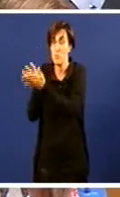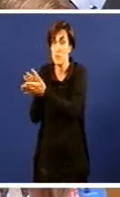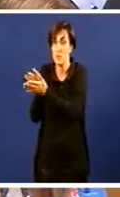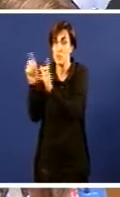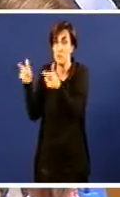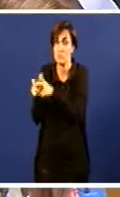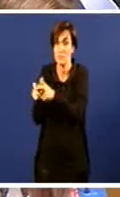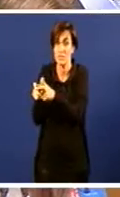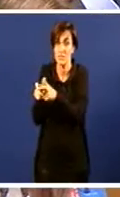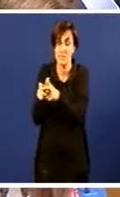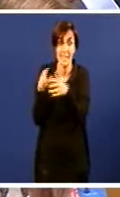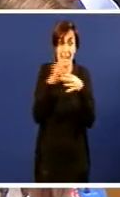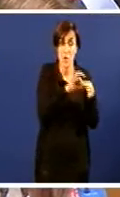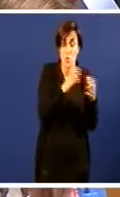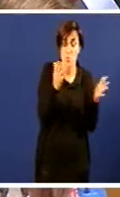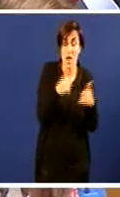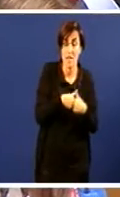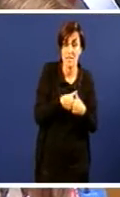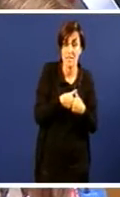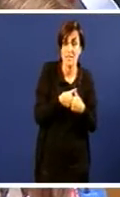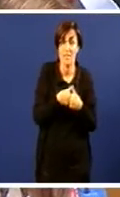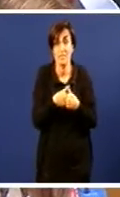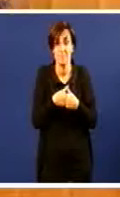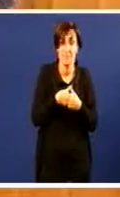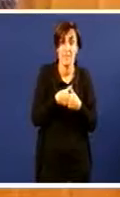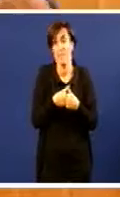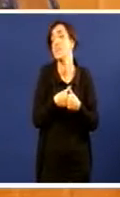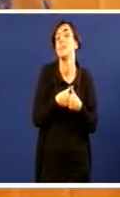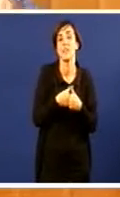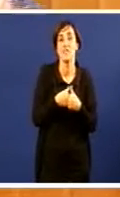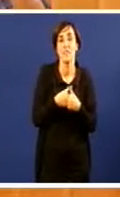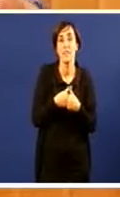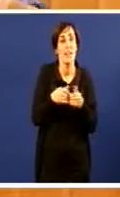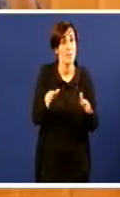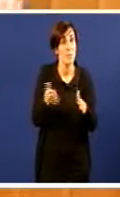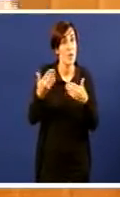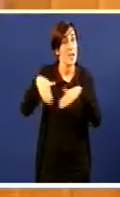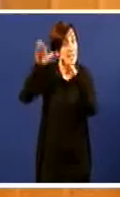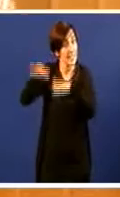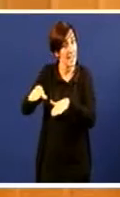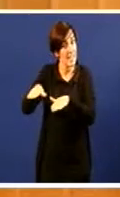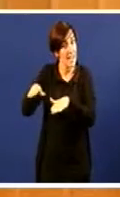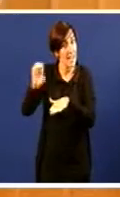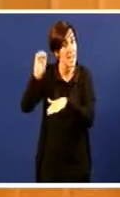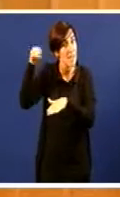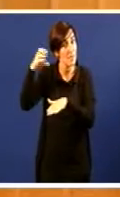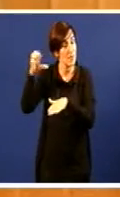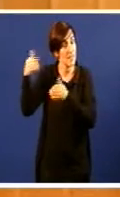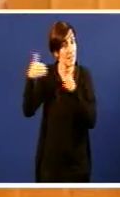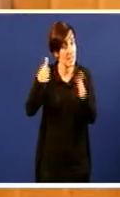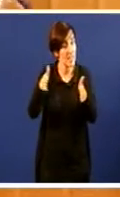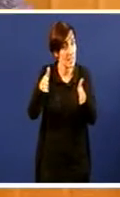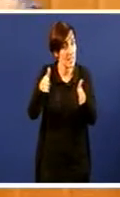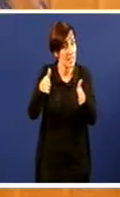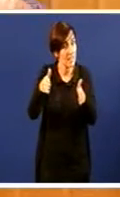hai ninguna relación, verdad? O sea, polo menos, cando menos, a permanencia de ENCE na ría non garantizou que en Pontevedra